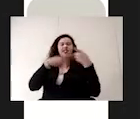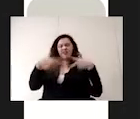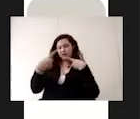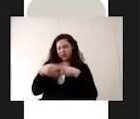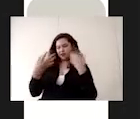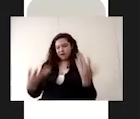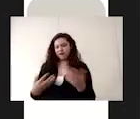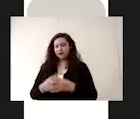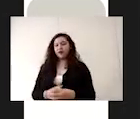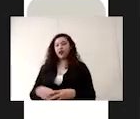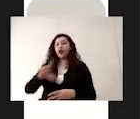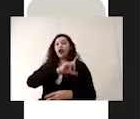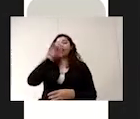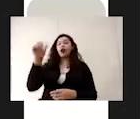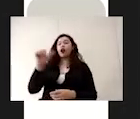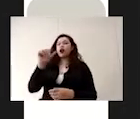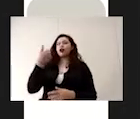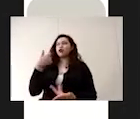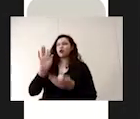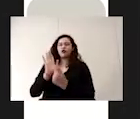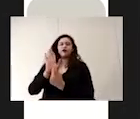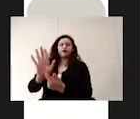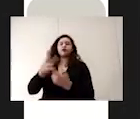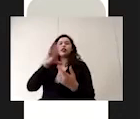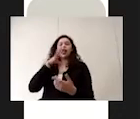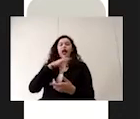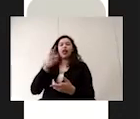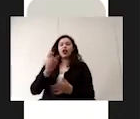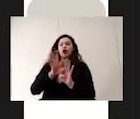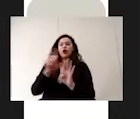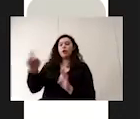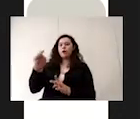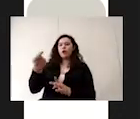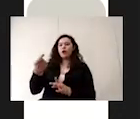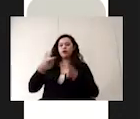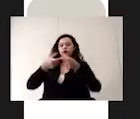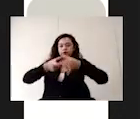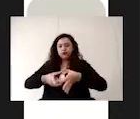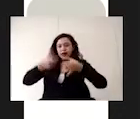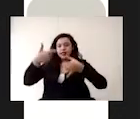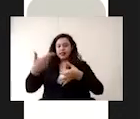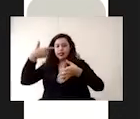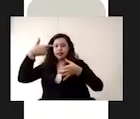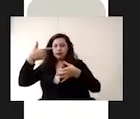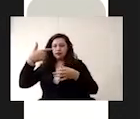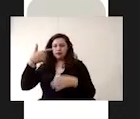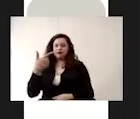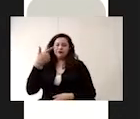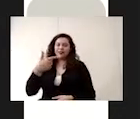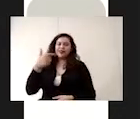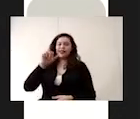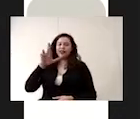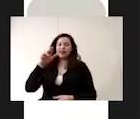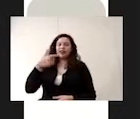Hay otra presentación que son unas pastillas de 7 gramos en forma de almendra. Estas las pueden